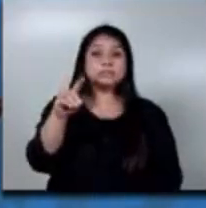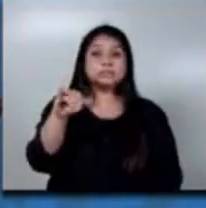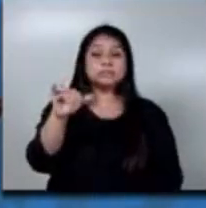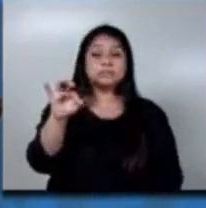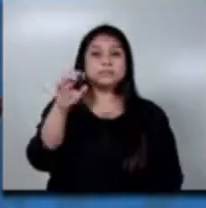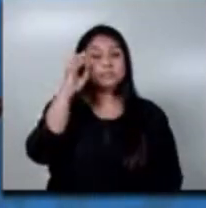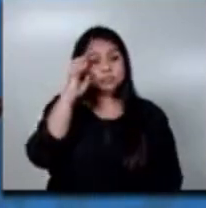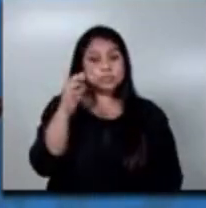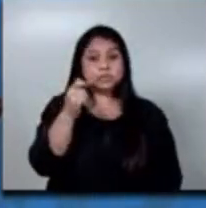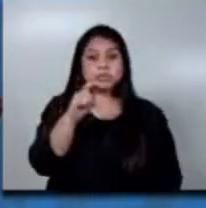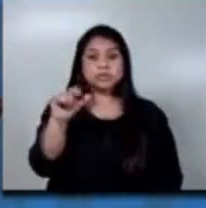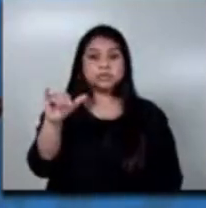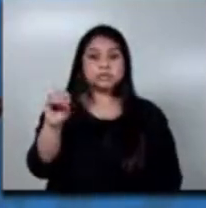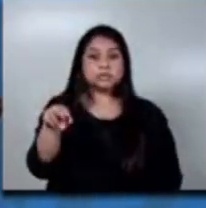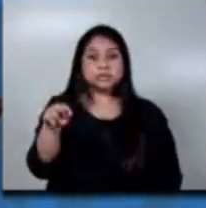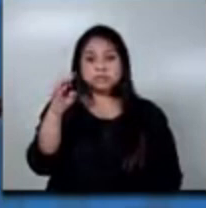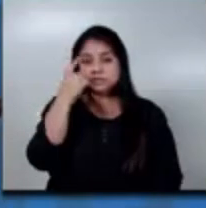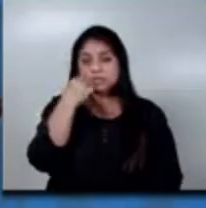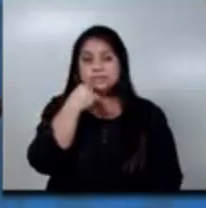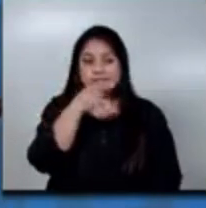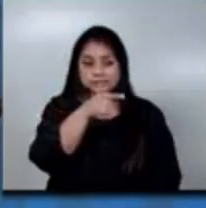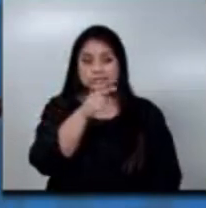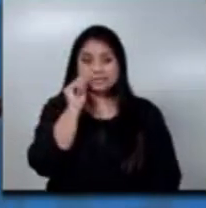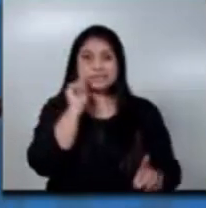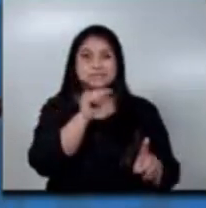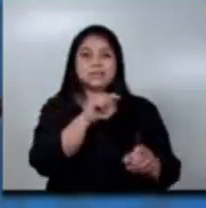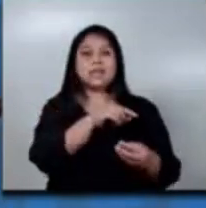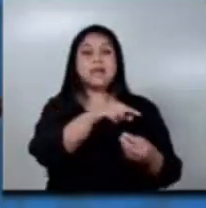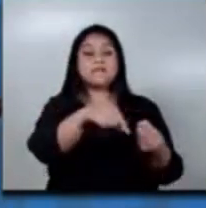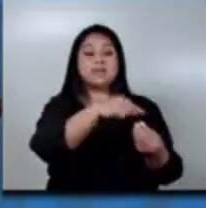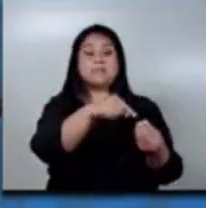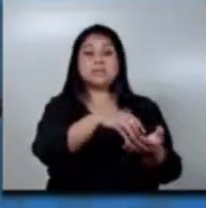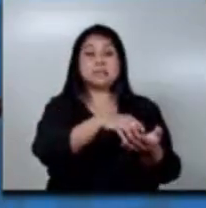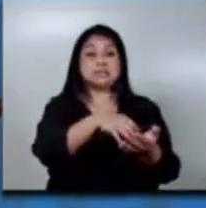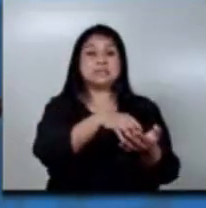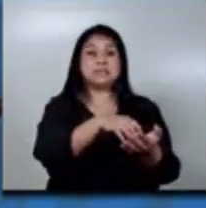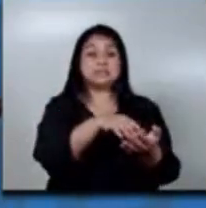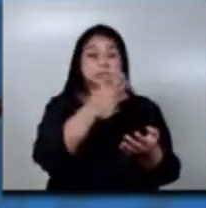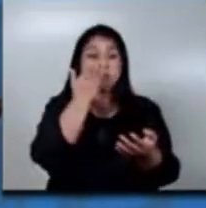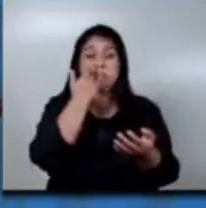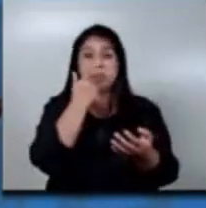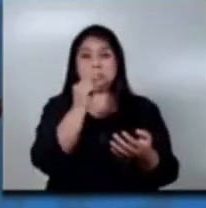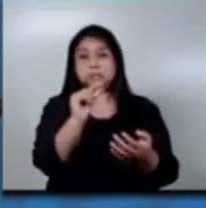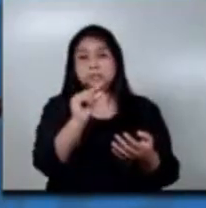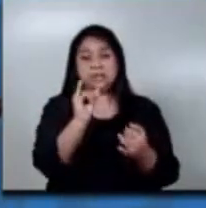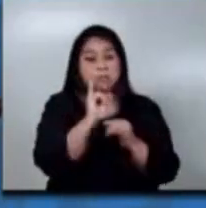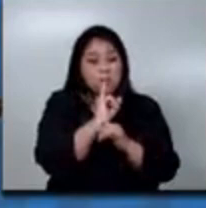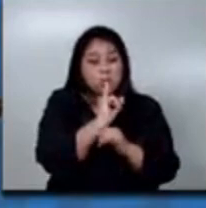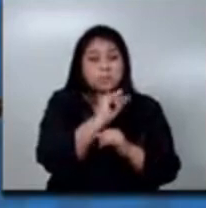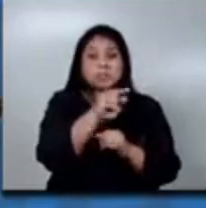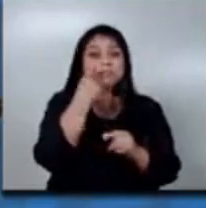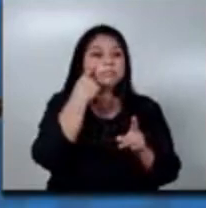a estas familias que están en situación de vulnerabilidad a la inseguridad alimentaria. Se identifican a estas